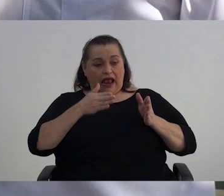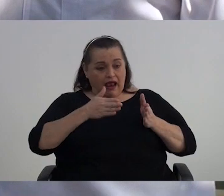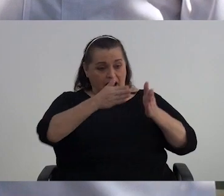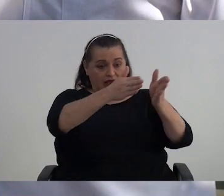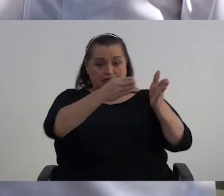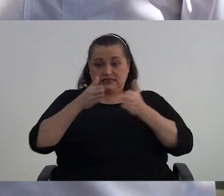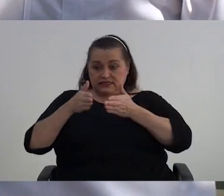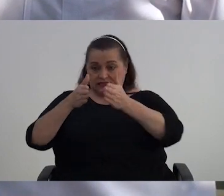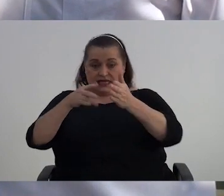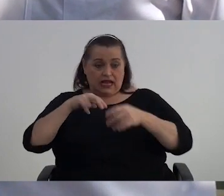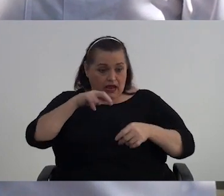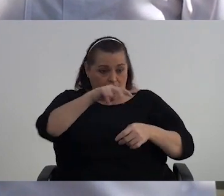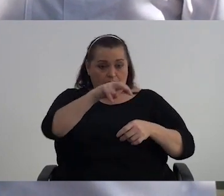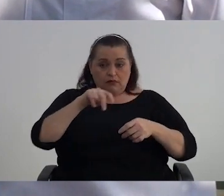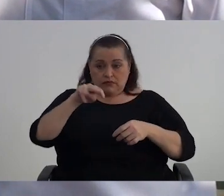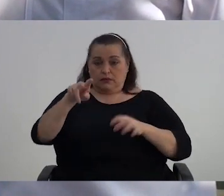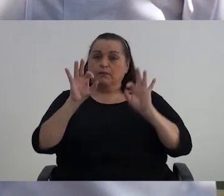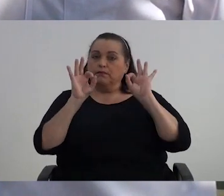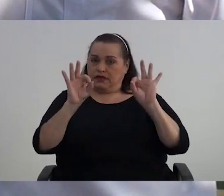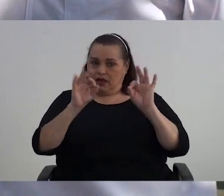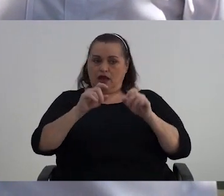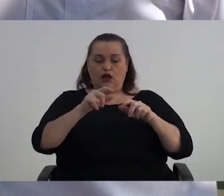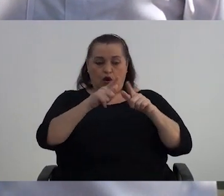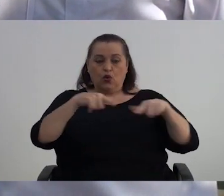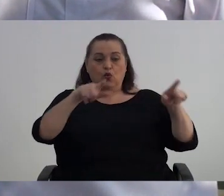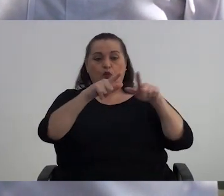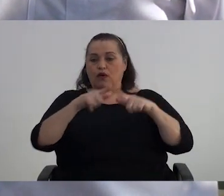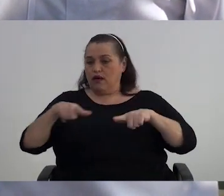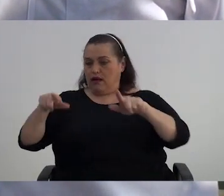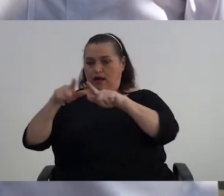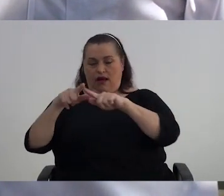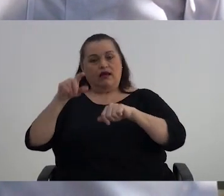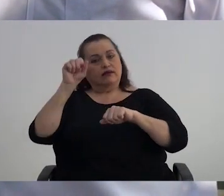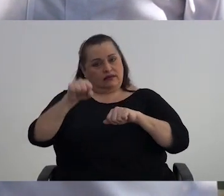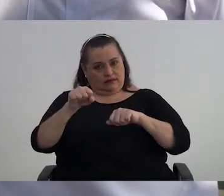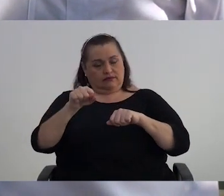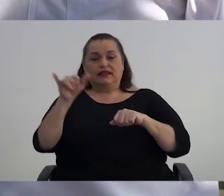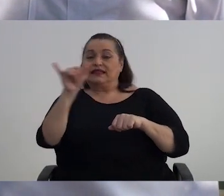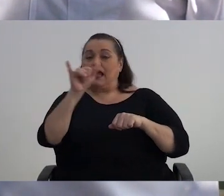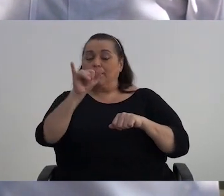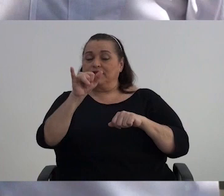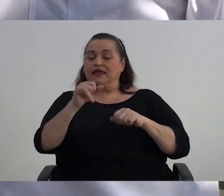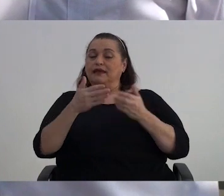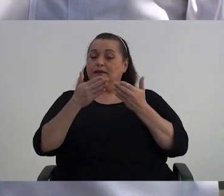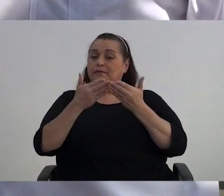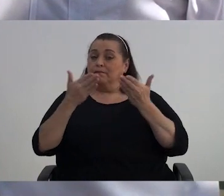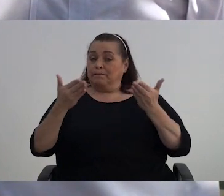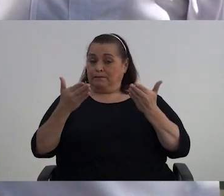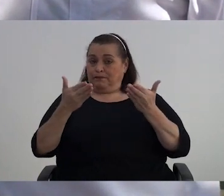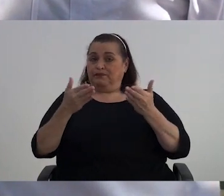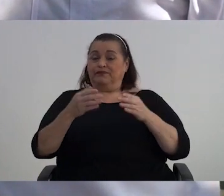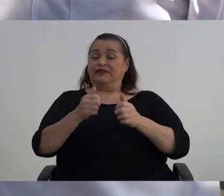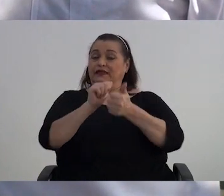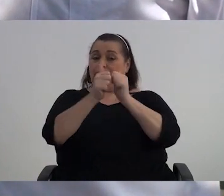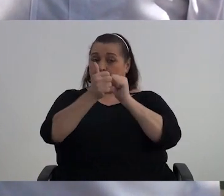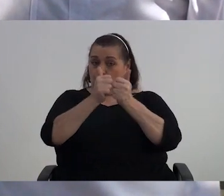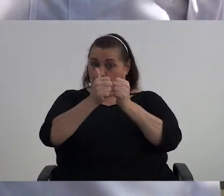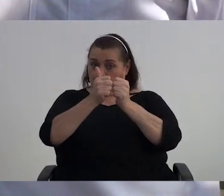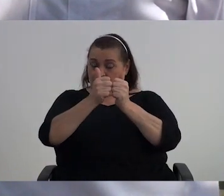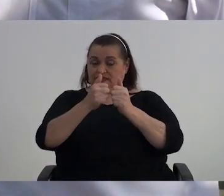poder transitar de un lugar a otro. Igualmente en materia deportiva, se han venido